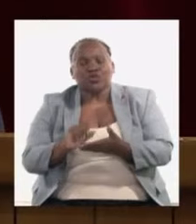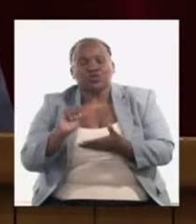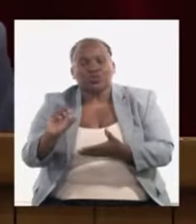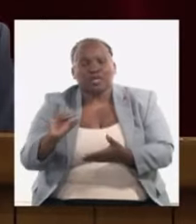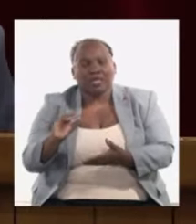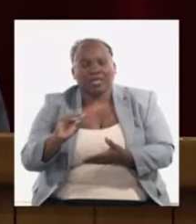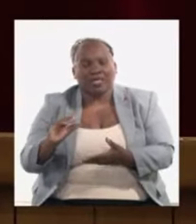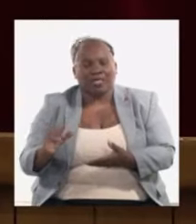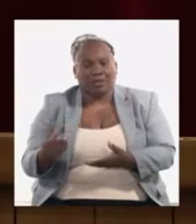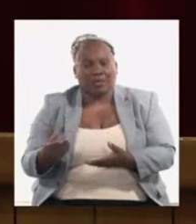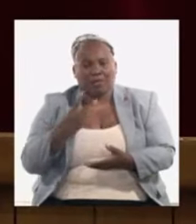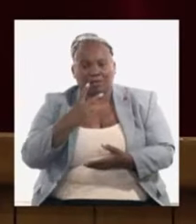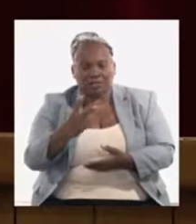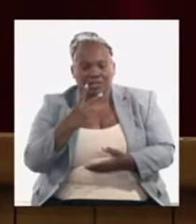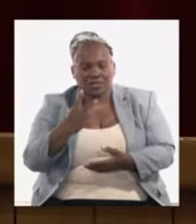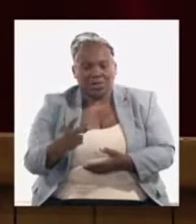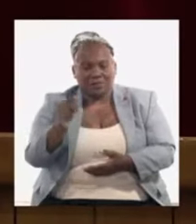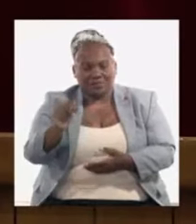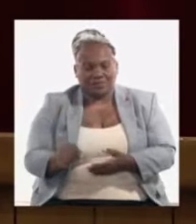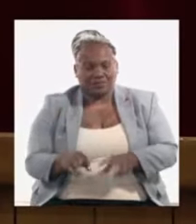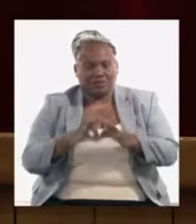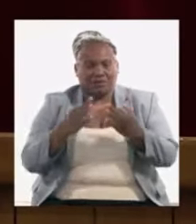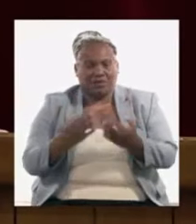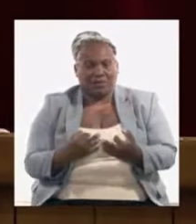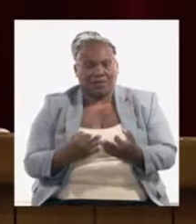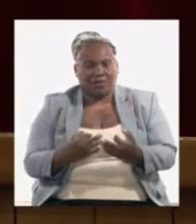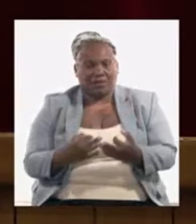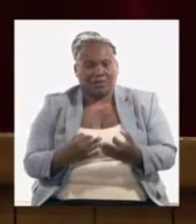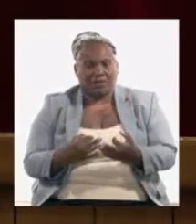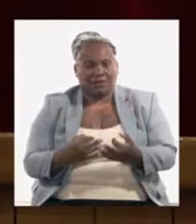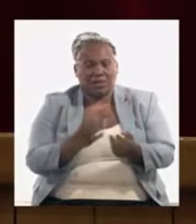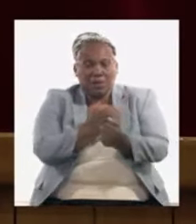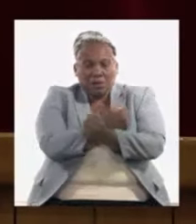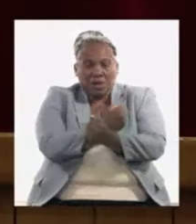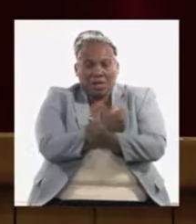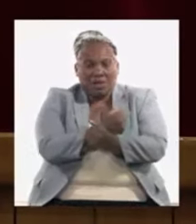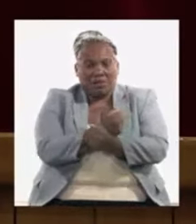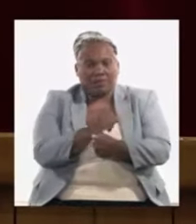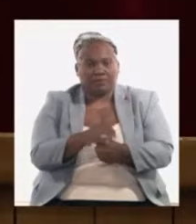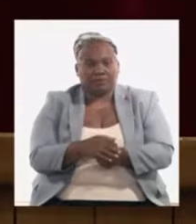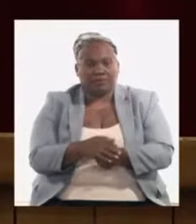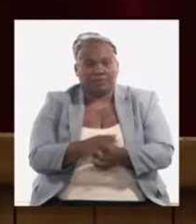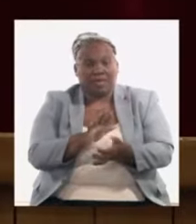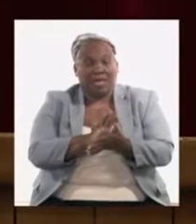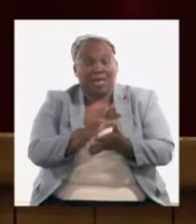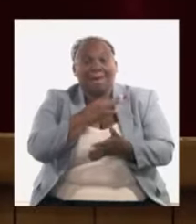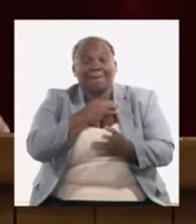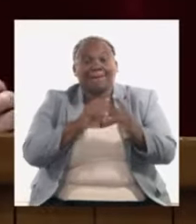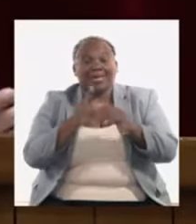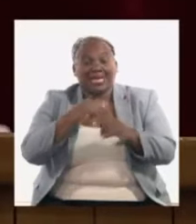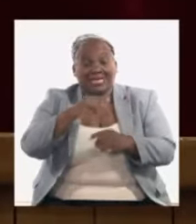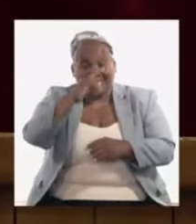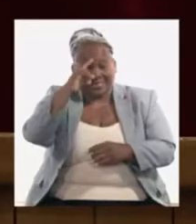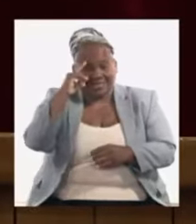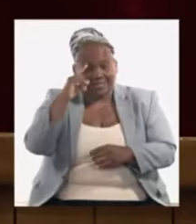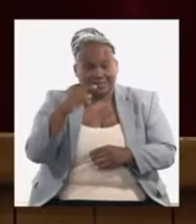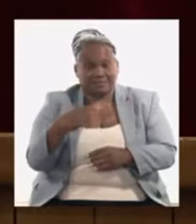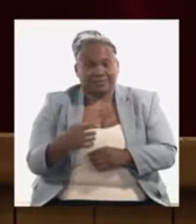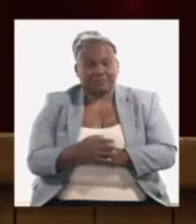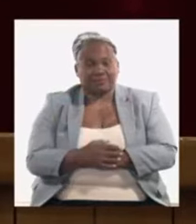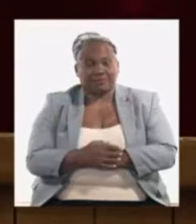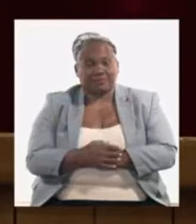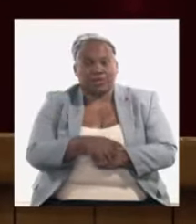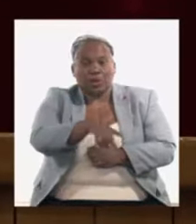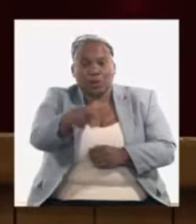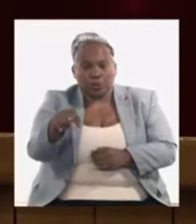atención a las personas y familias en condición de vulnerabilidad y las metas que dan respuesta a estos objetivos las tienen